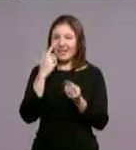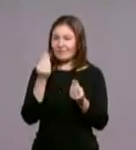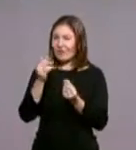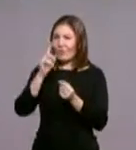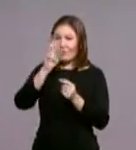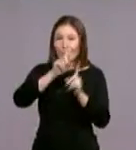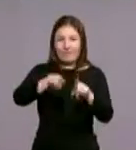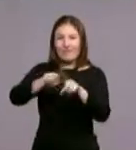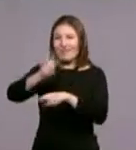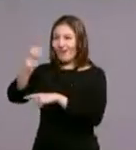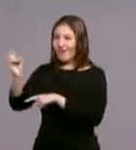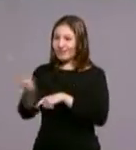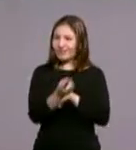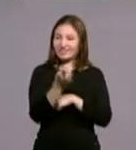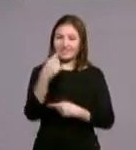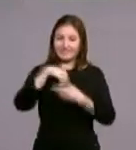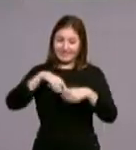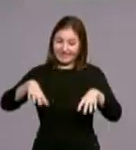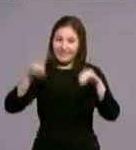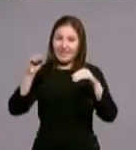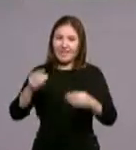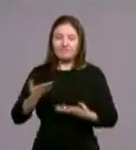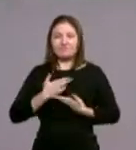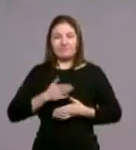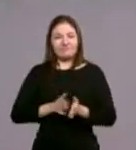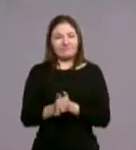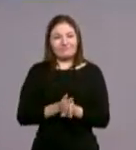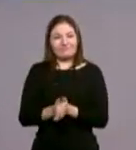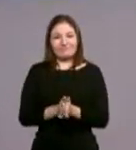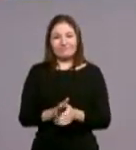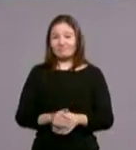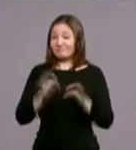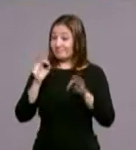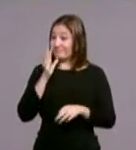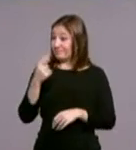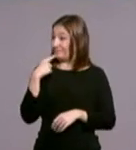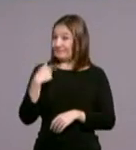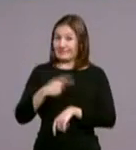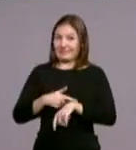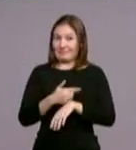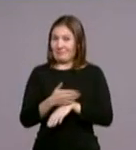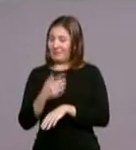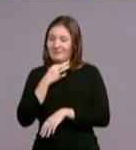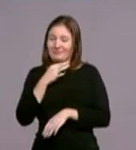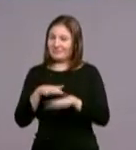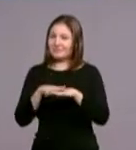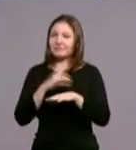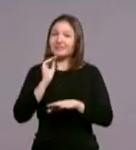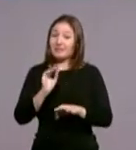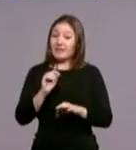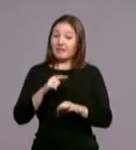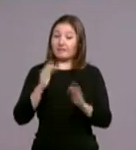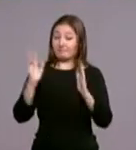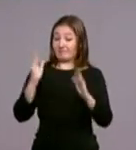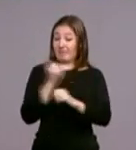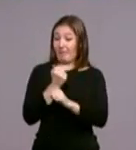familias en la catedral, nos ha invitado a... Y muy brevemente, Aristila, porque me están diciendo que nos quedamos sin tiempo. Dadas las fichas navideñas,